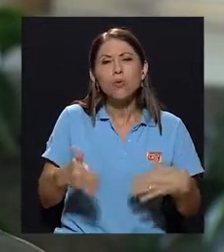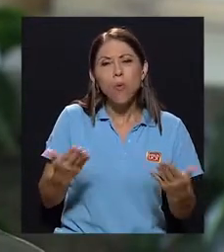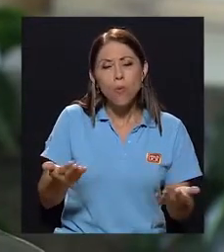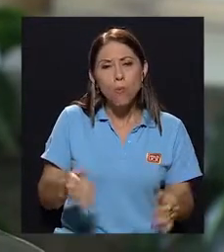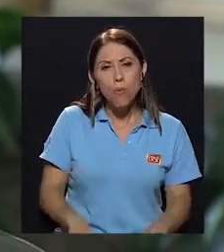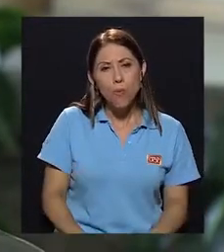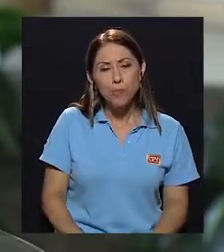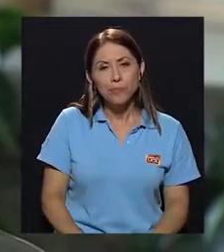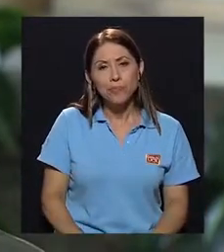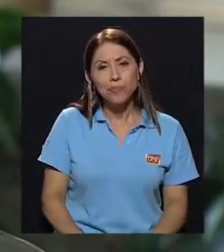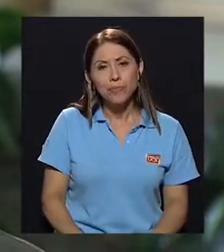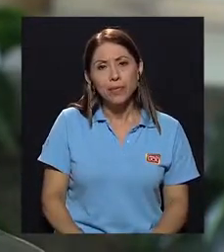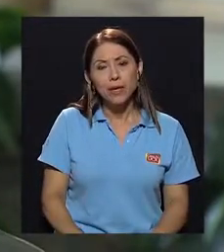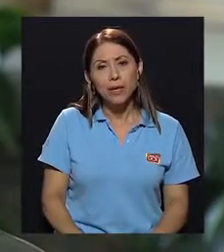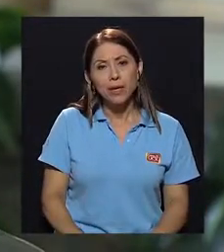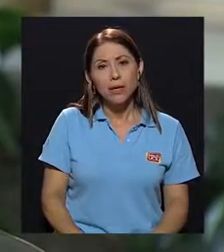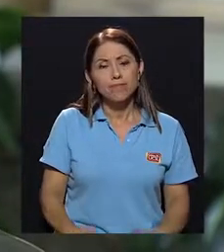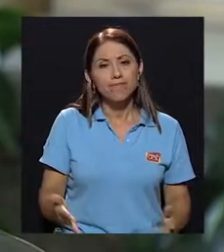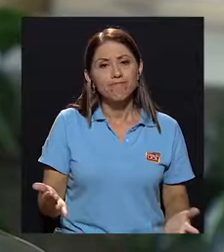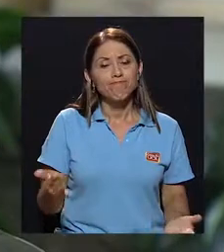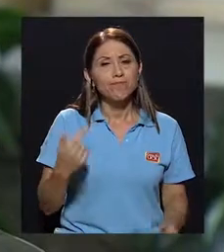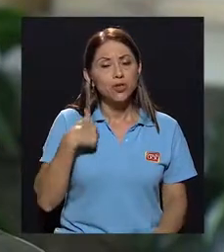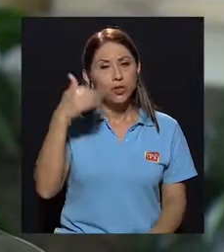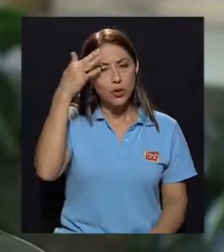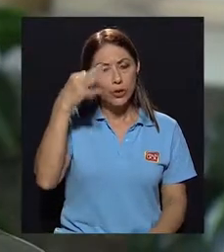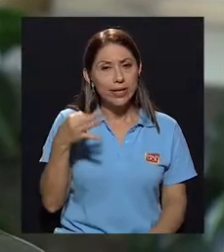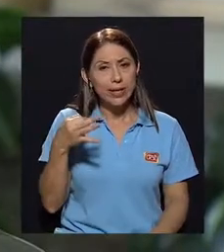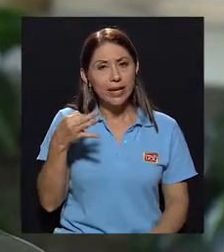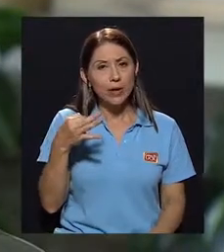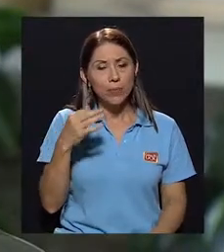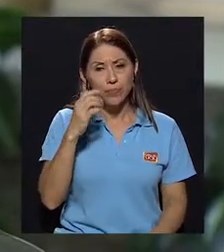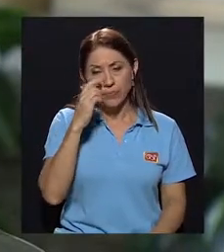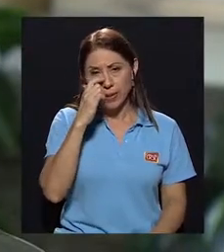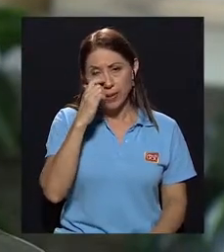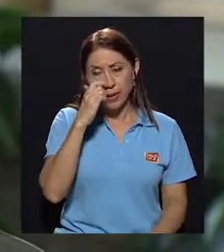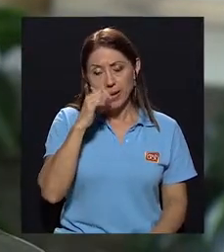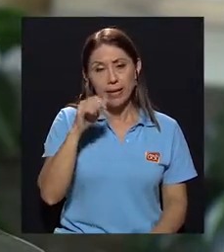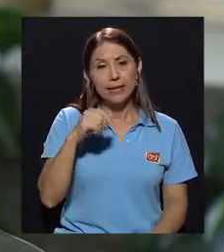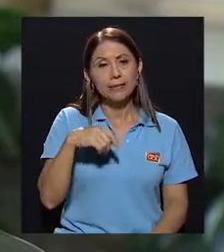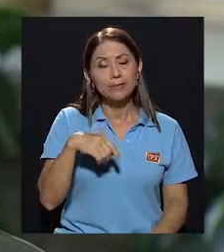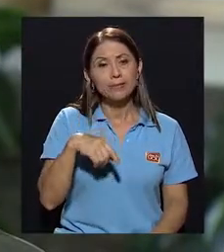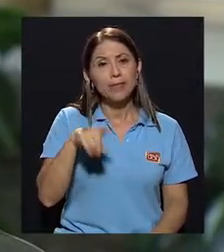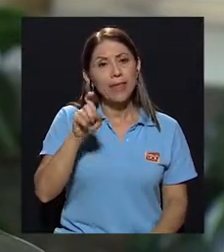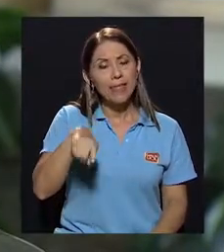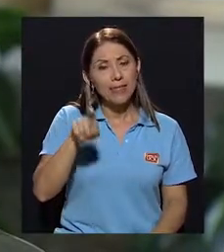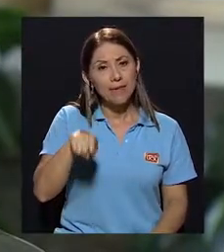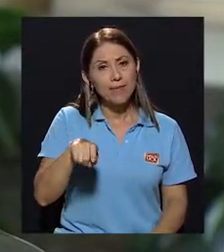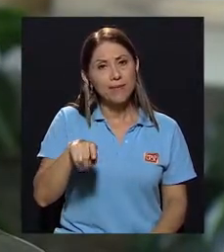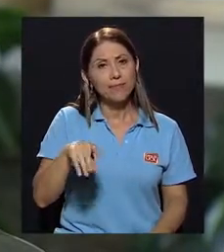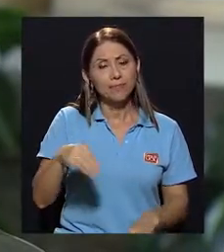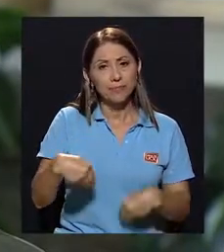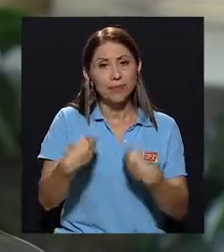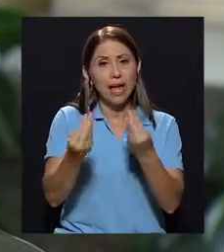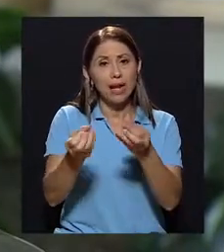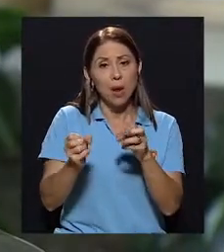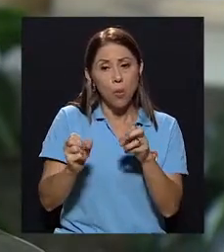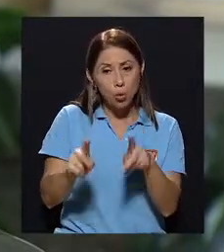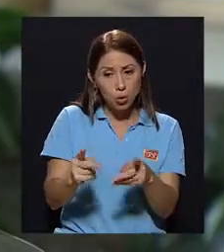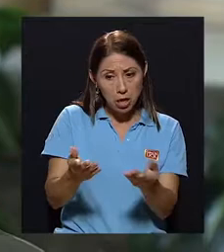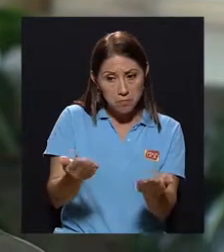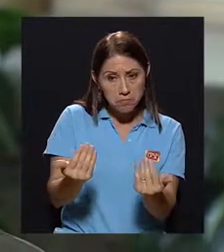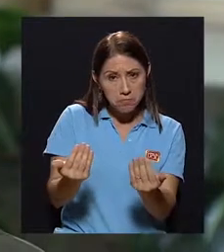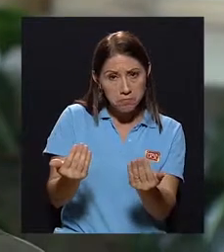con niñas? Pues, creo que hay que brindar, digamos, la posibilidad de que el niño haga